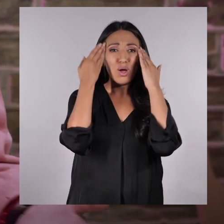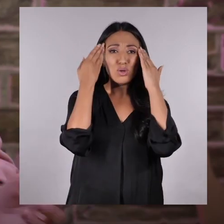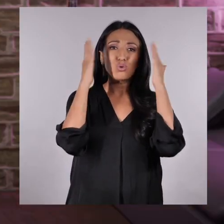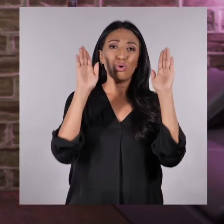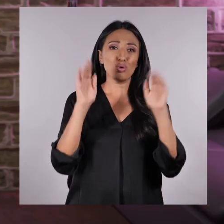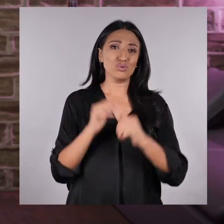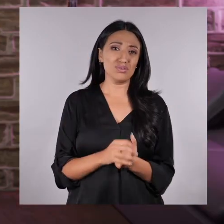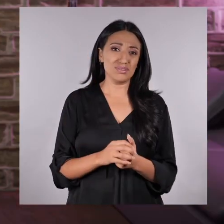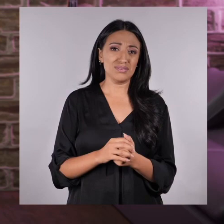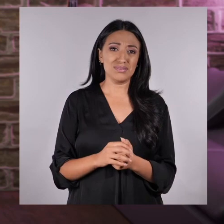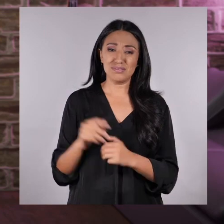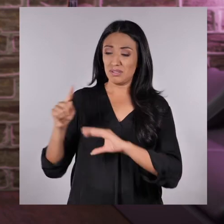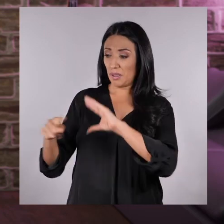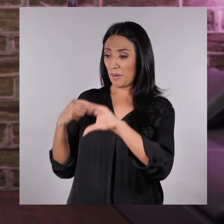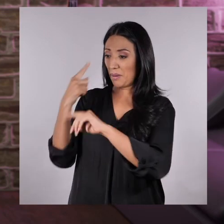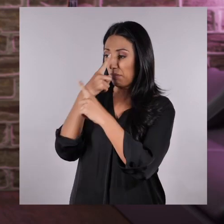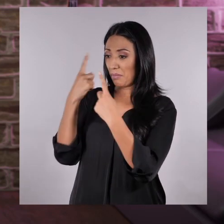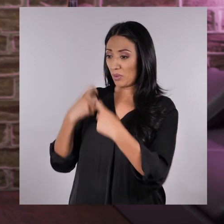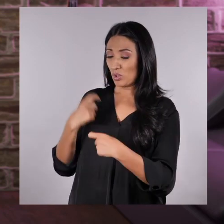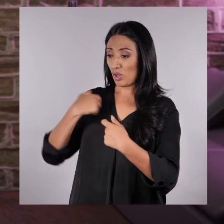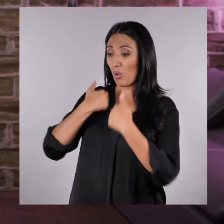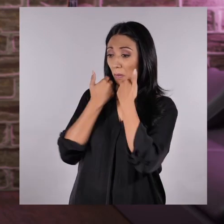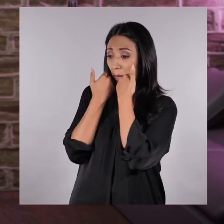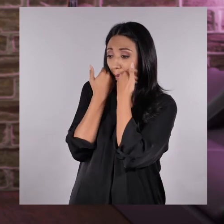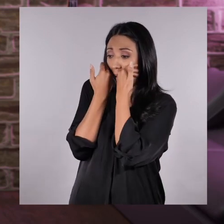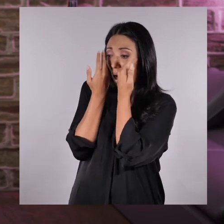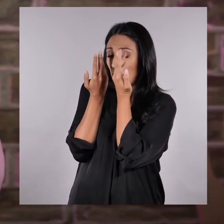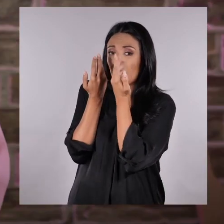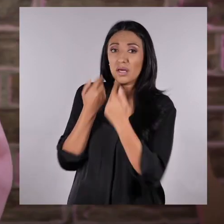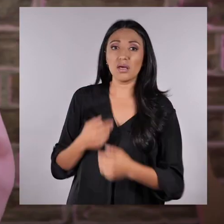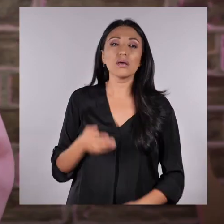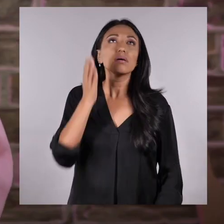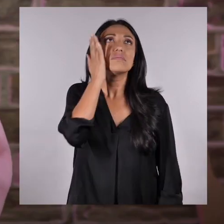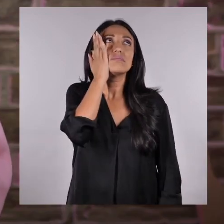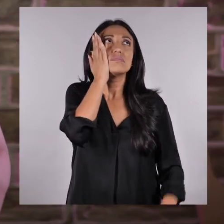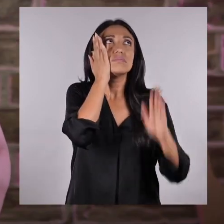que no sé. Brandon Ere pregunta si tengo fiebre.